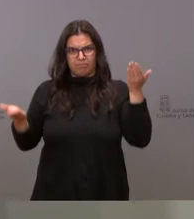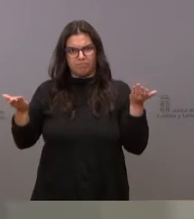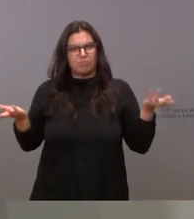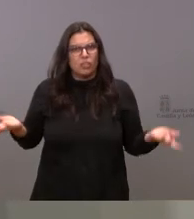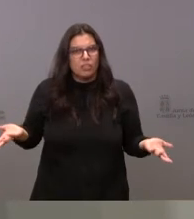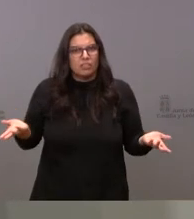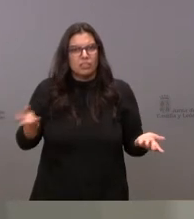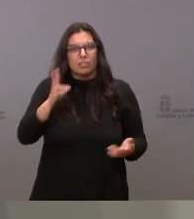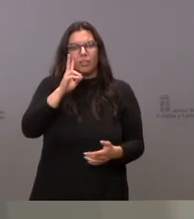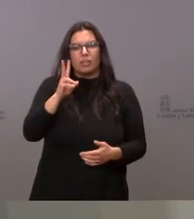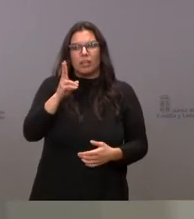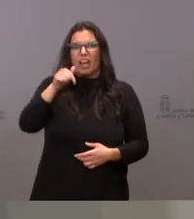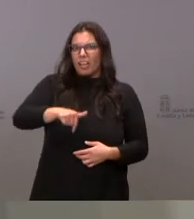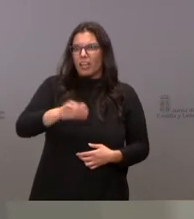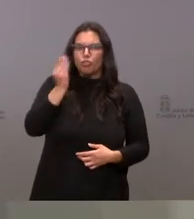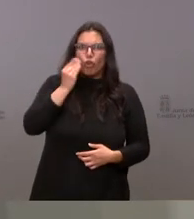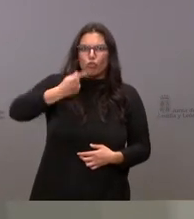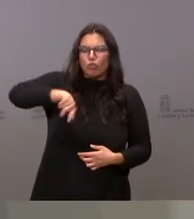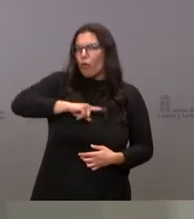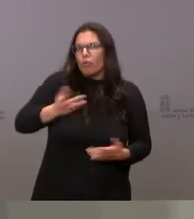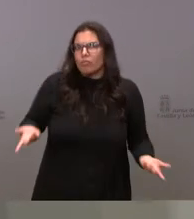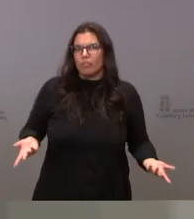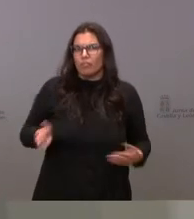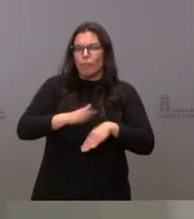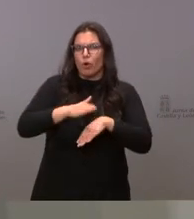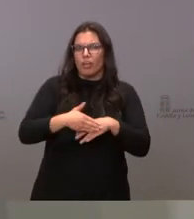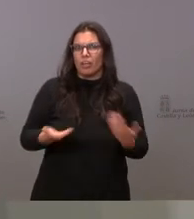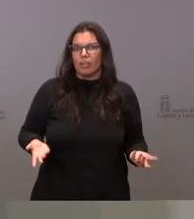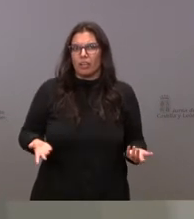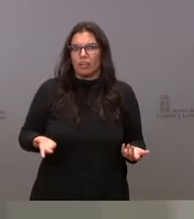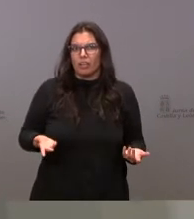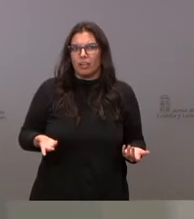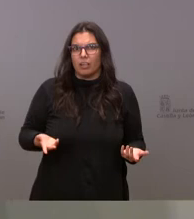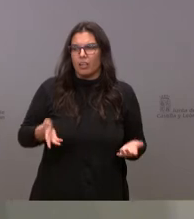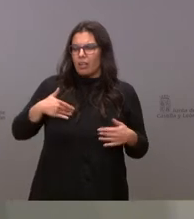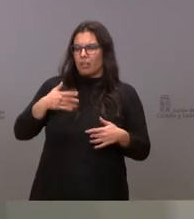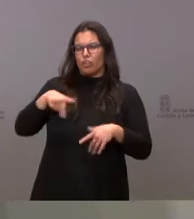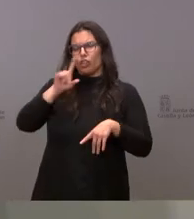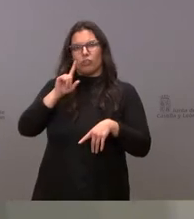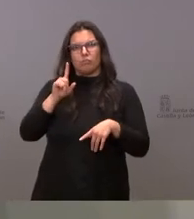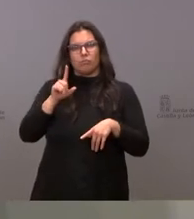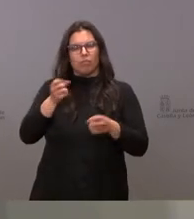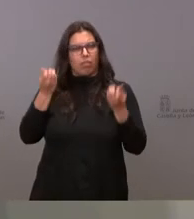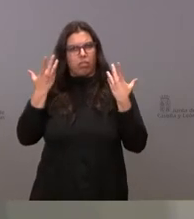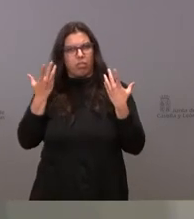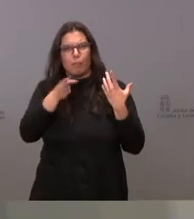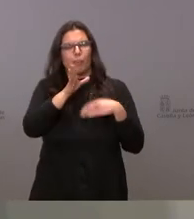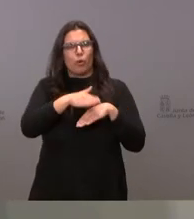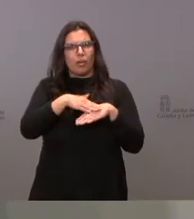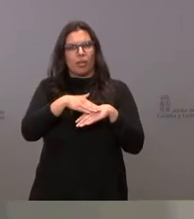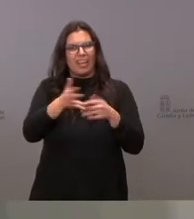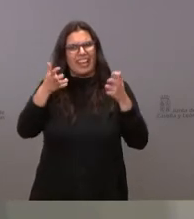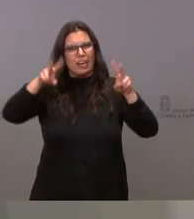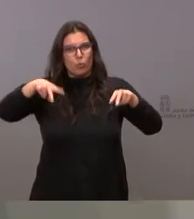estas provincias son idiotas? ¿Por qué piensan que no han entendido el mecanismo? Que esto es lo que está